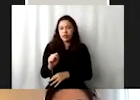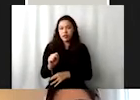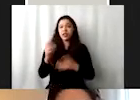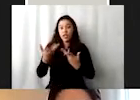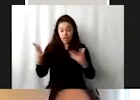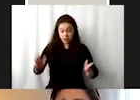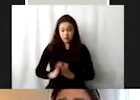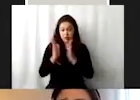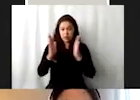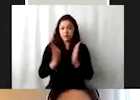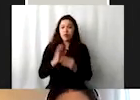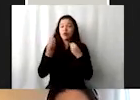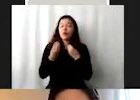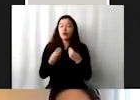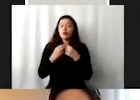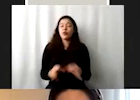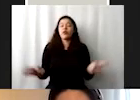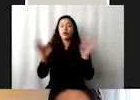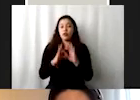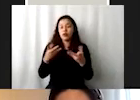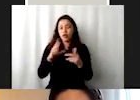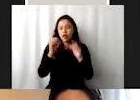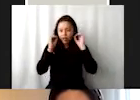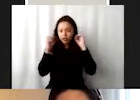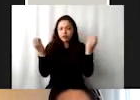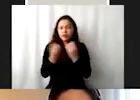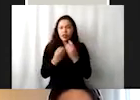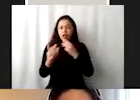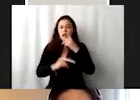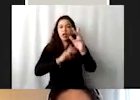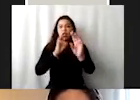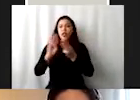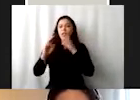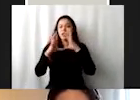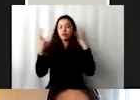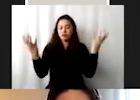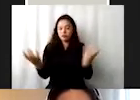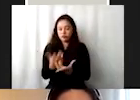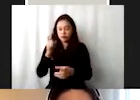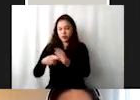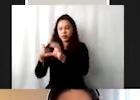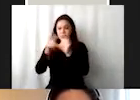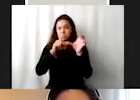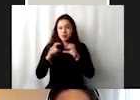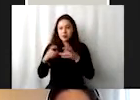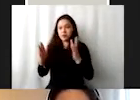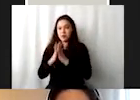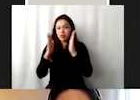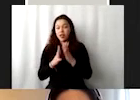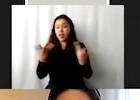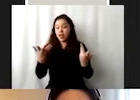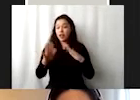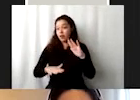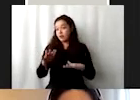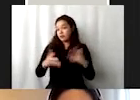significativa, pues, de todas las organizaciones en el mundo, que hacen en muchas ocasiones un trabajo a